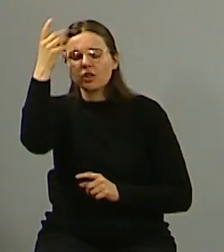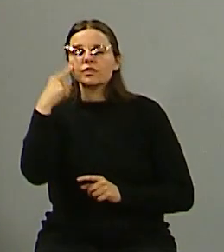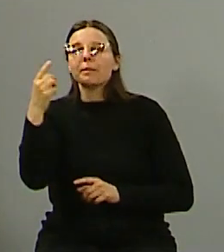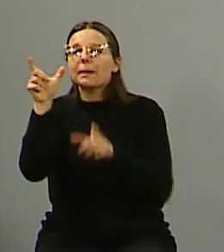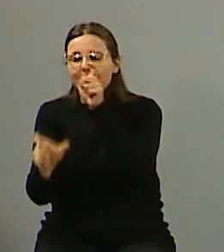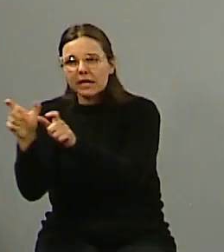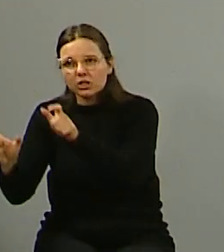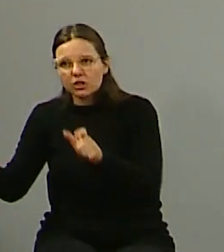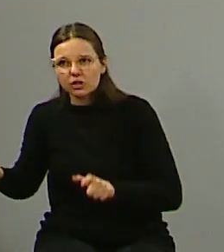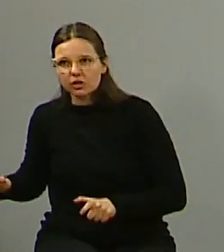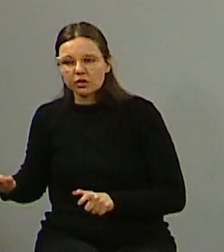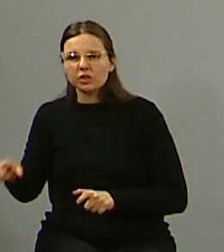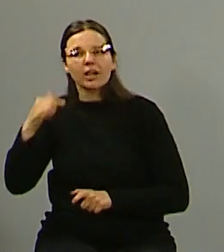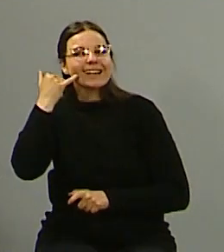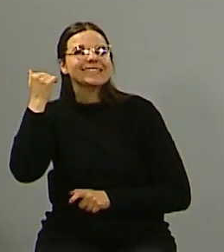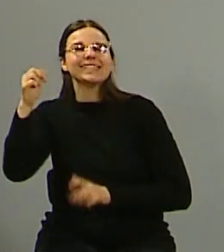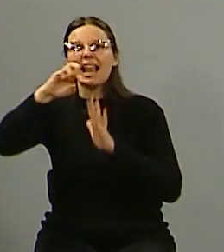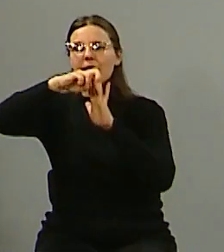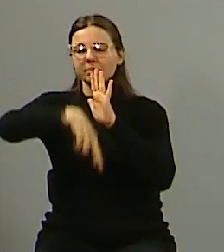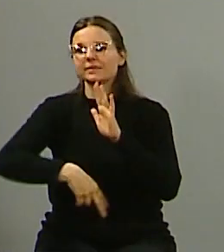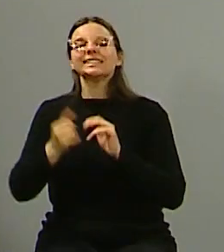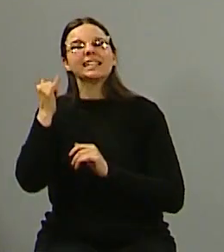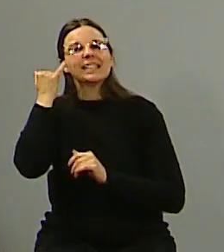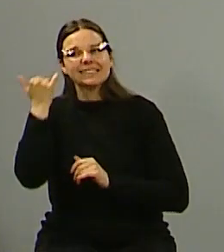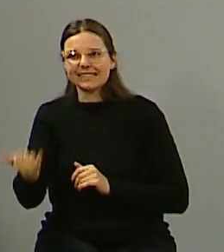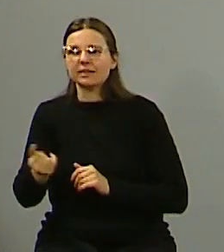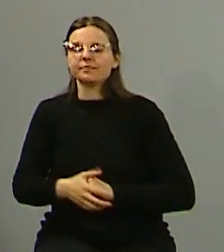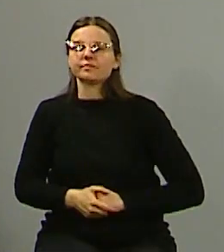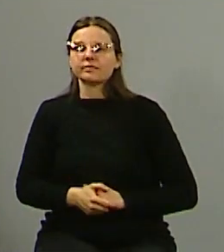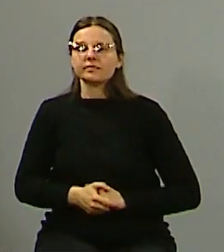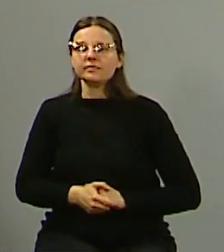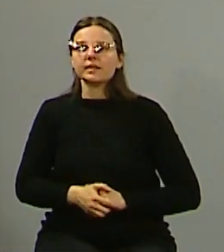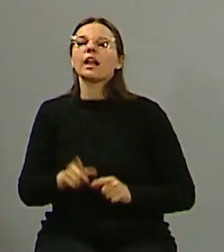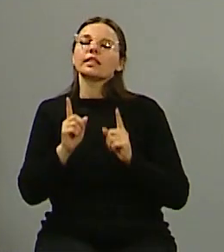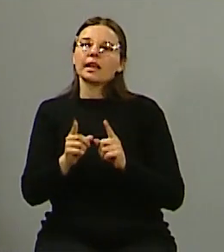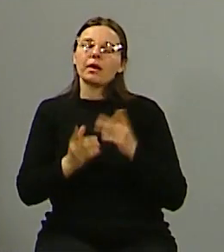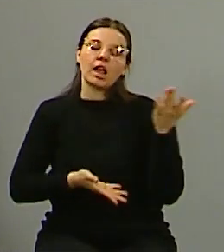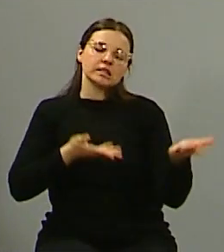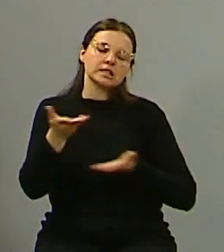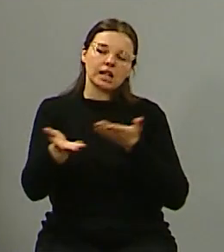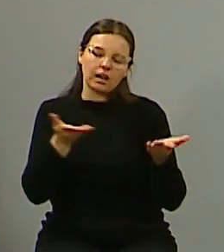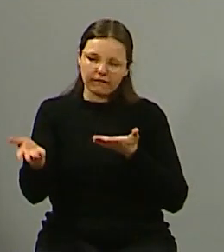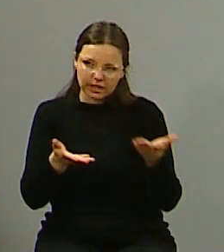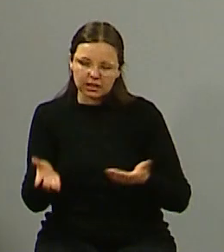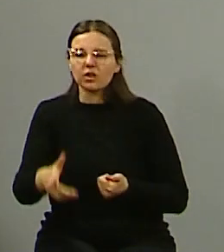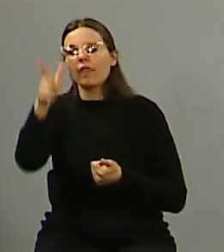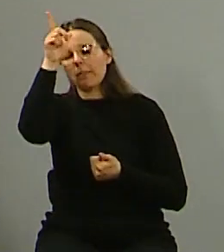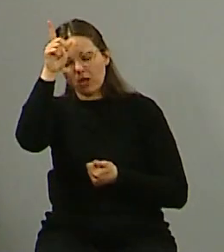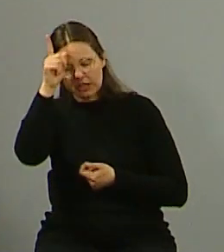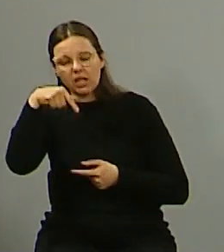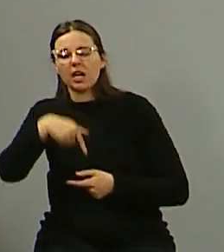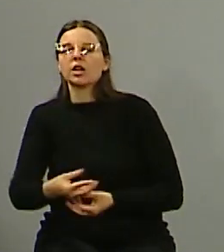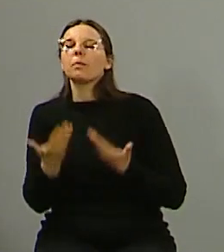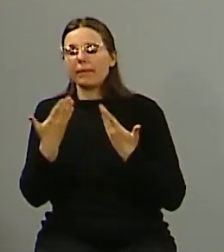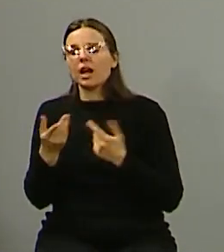ese sistema de alerta comunitaria. Es muy interesante. Más allá de todos los servicios extraordinarios que pagamos con policías para que nos ayuden a cuidar, a